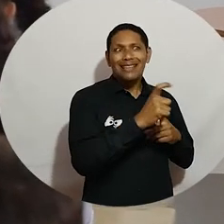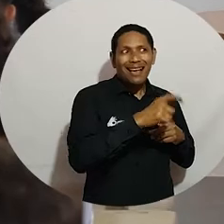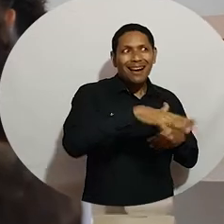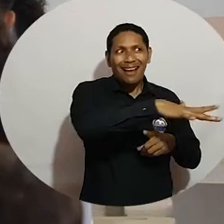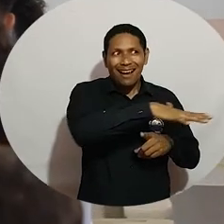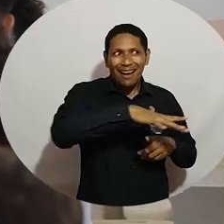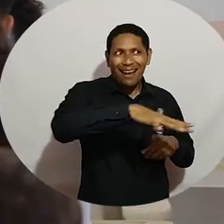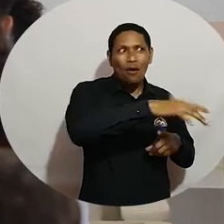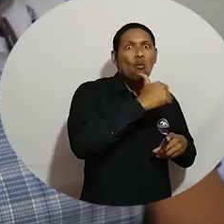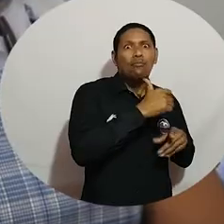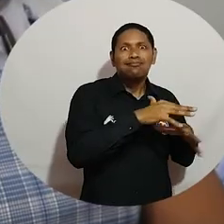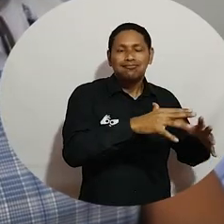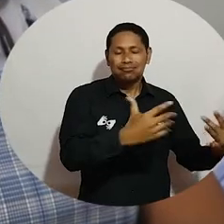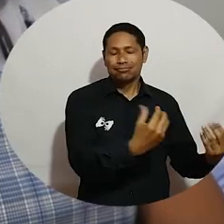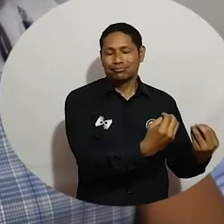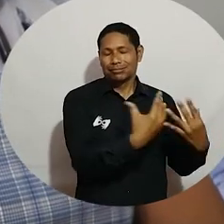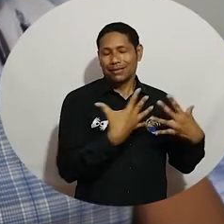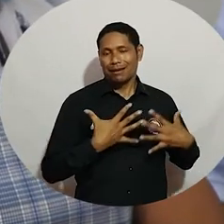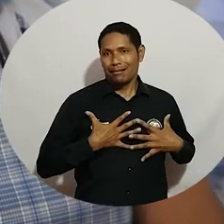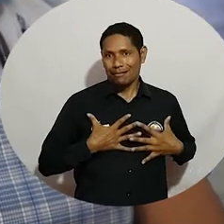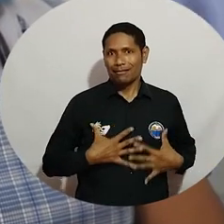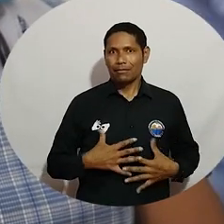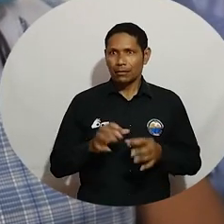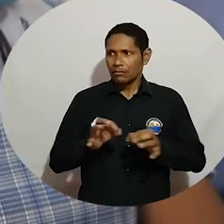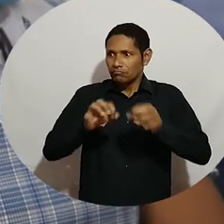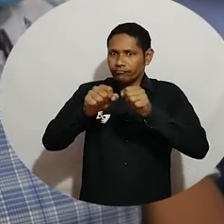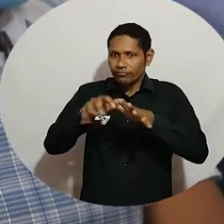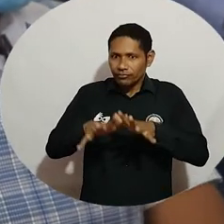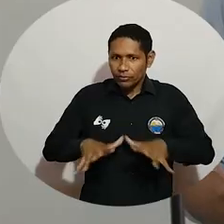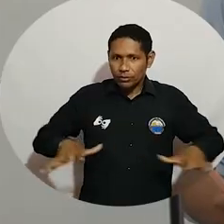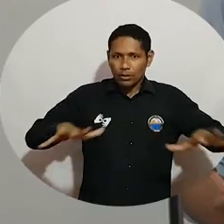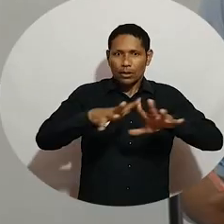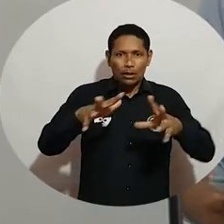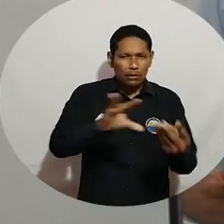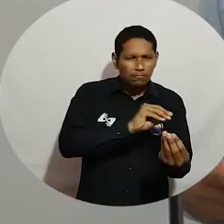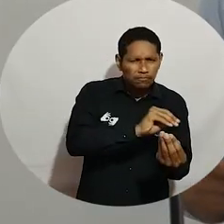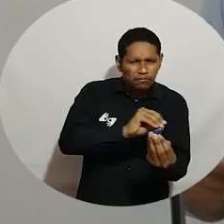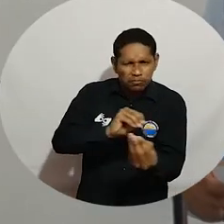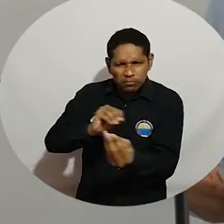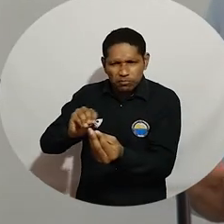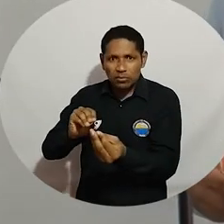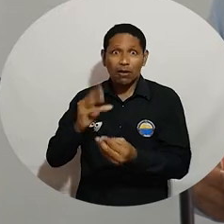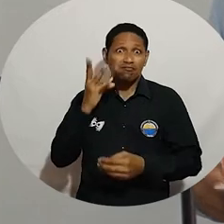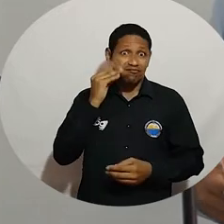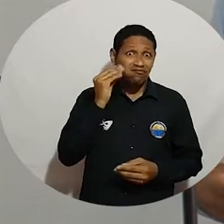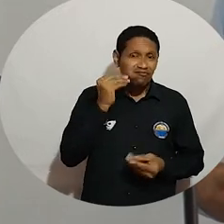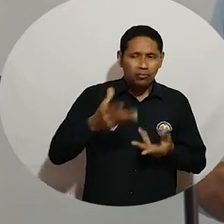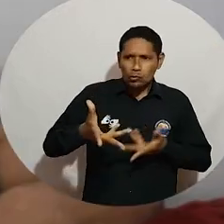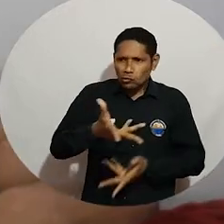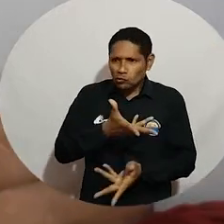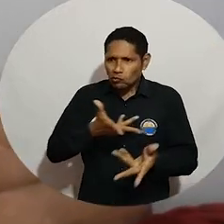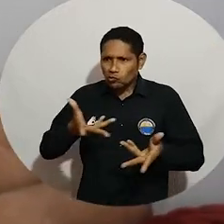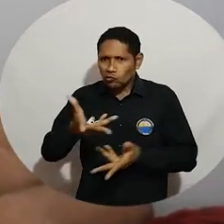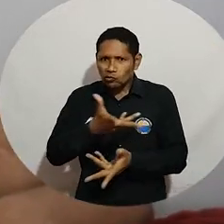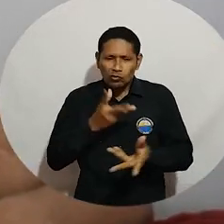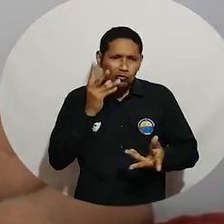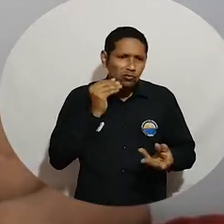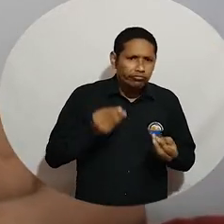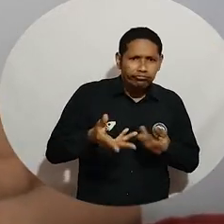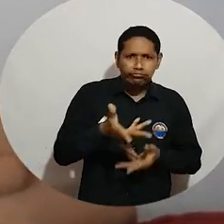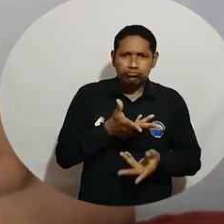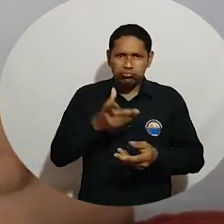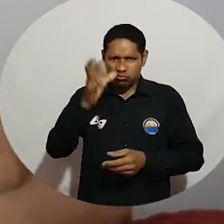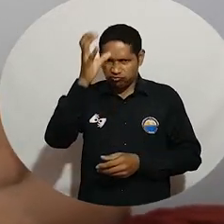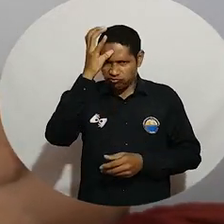un encuentro que tuvo como propósito generar espacios académicos que permitan la formación charlas con expertos para promover intercambios de